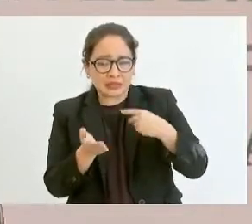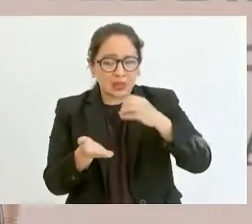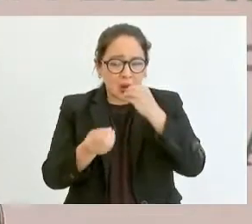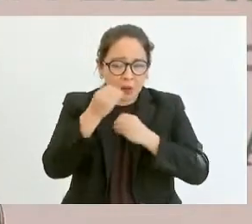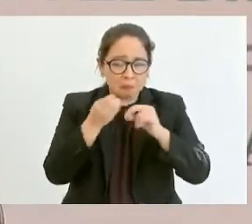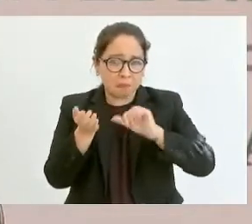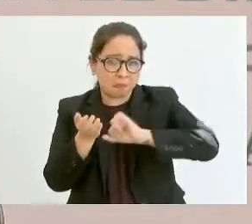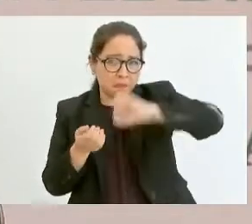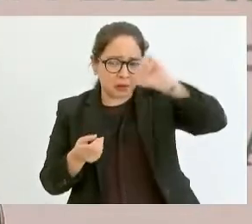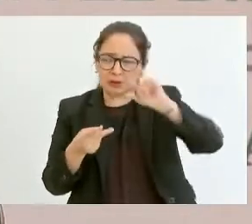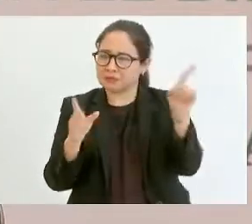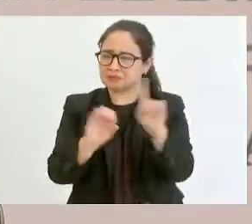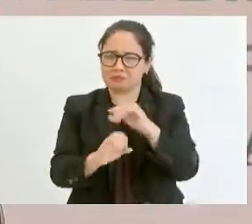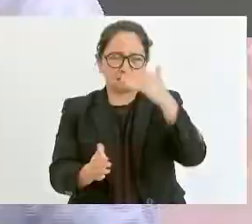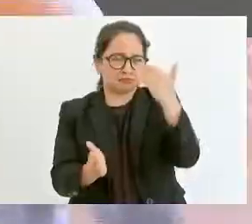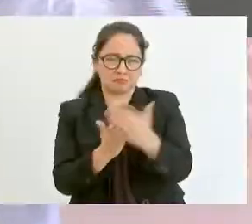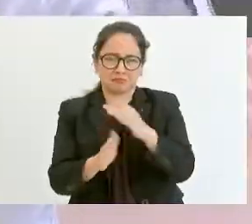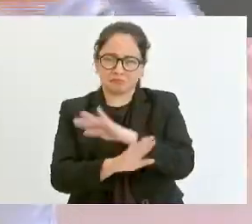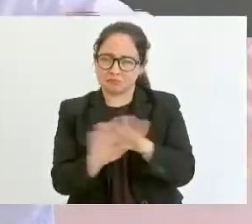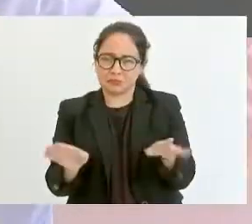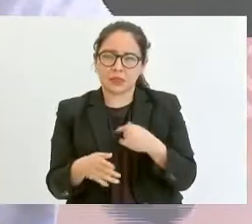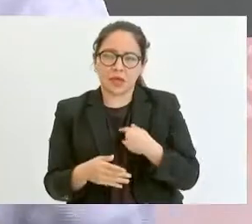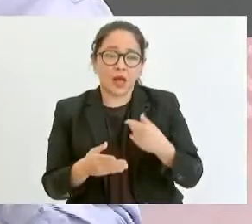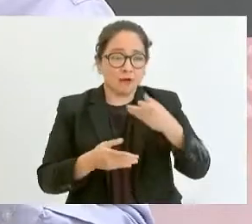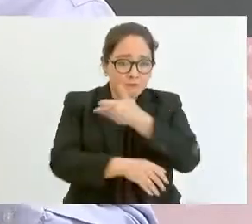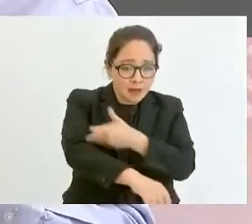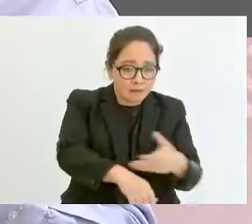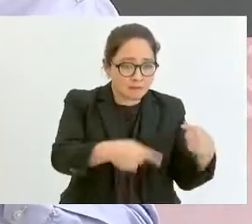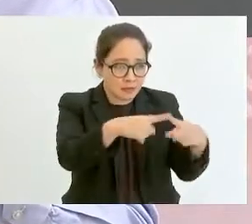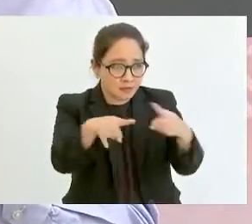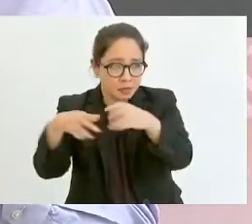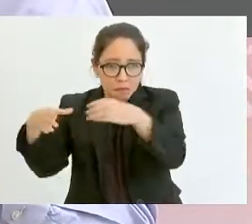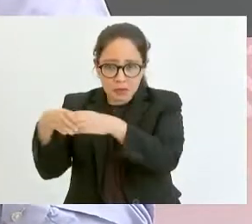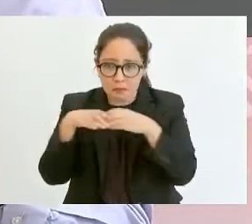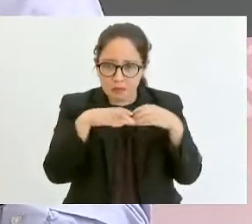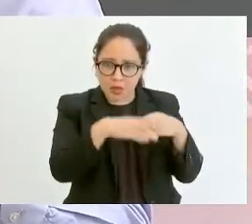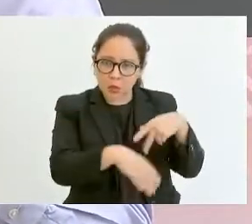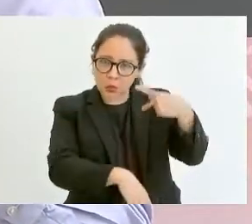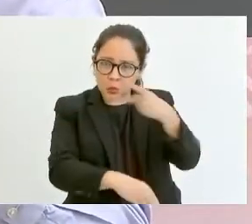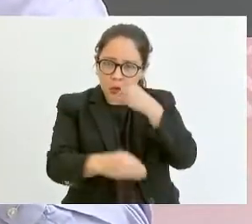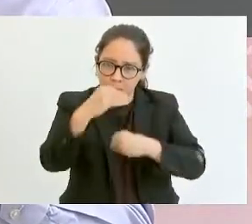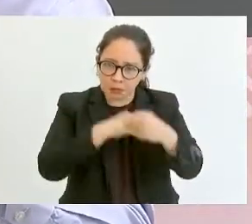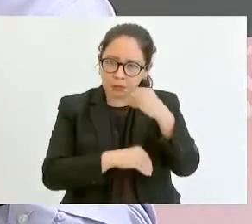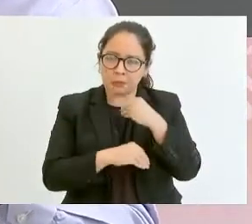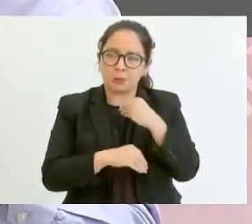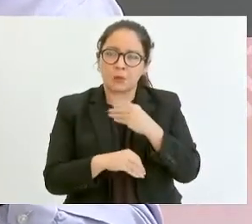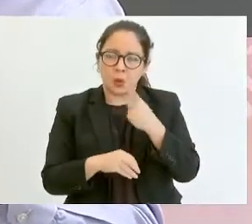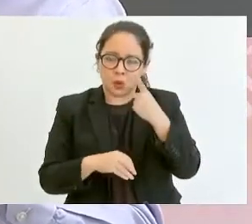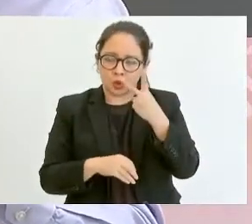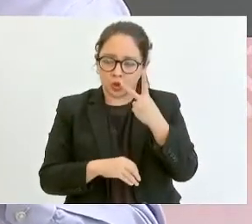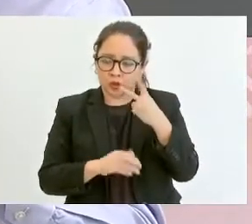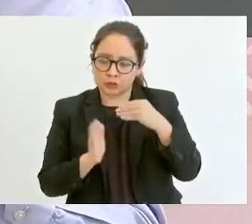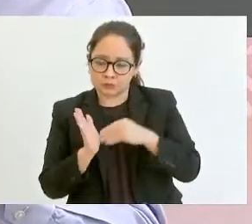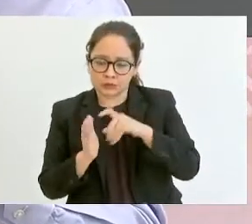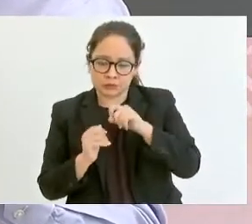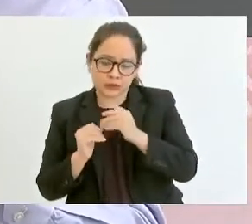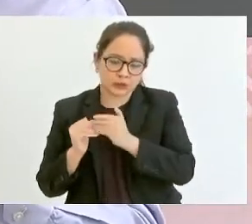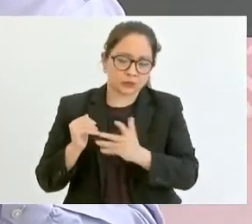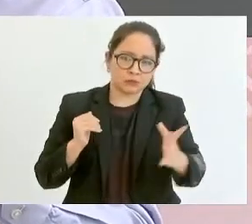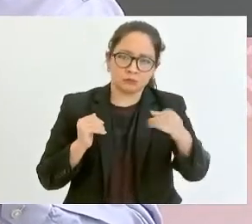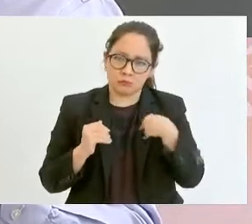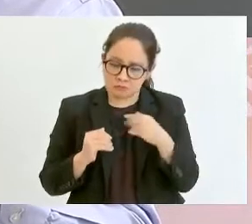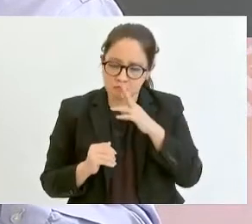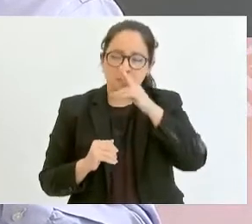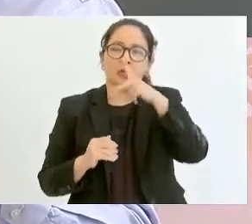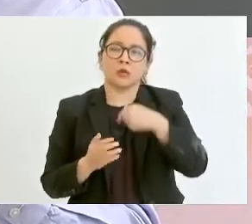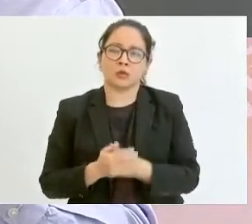millones de pequeños y medianos productores tendrán más ingresos y bienestar este año. Y puedo concluir que